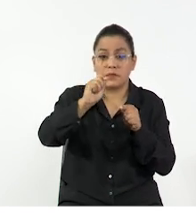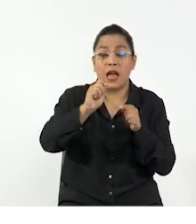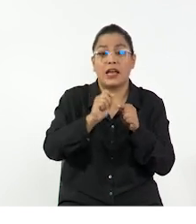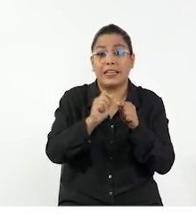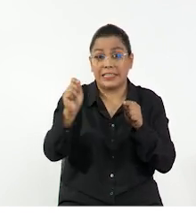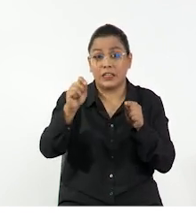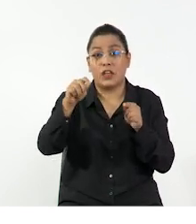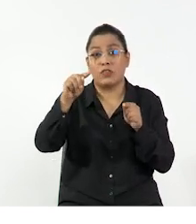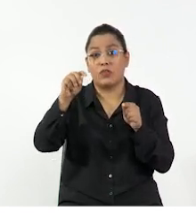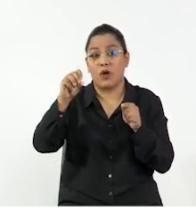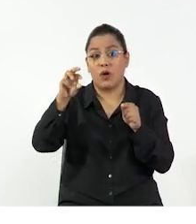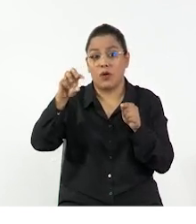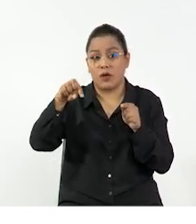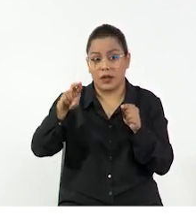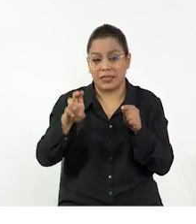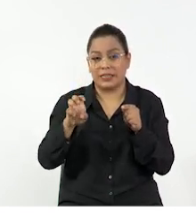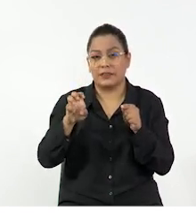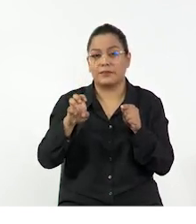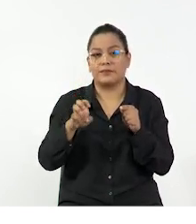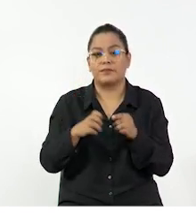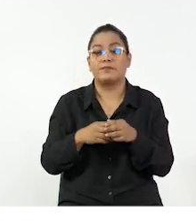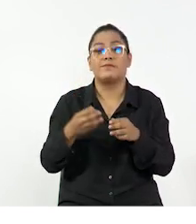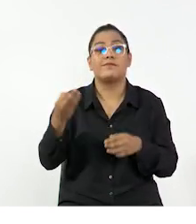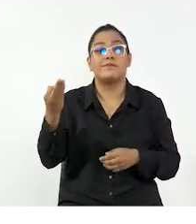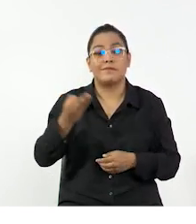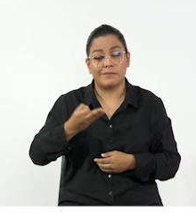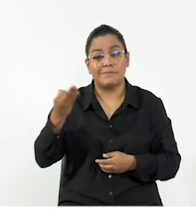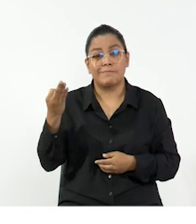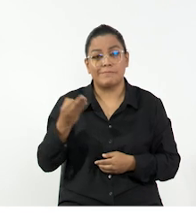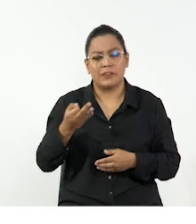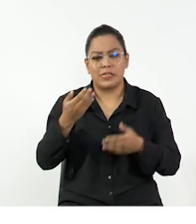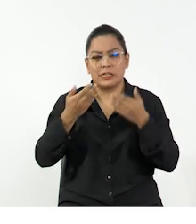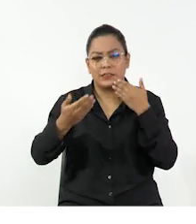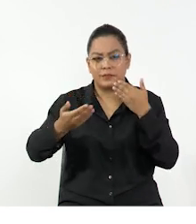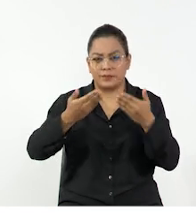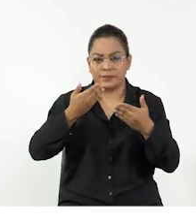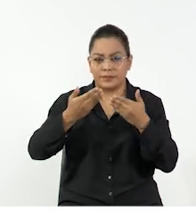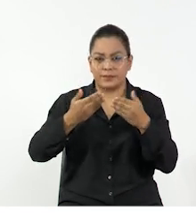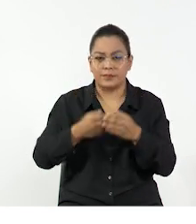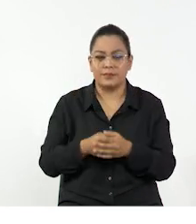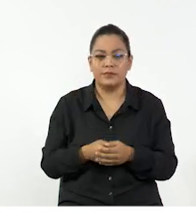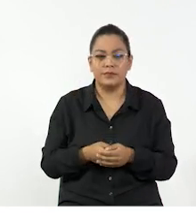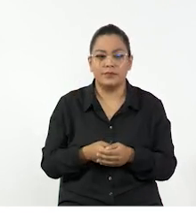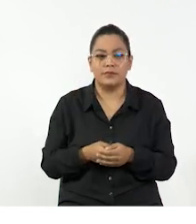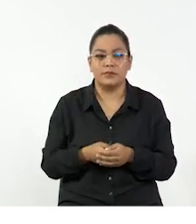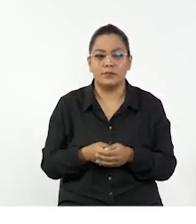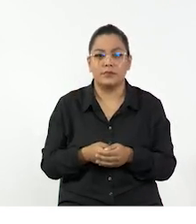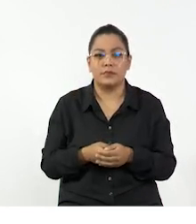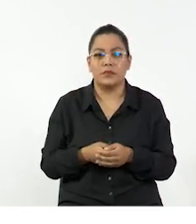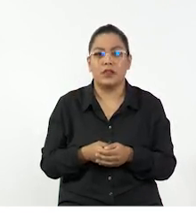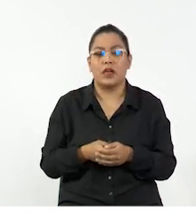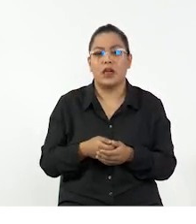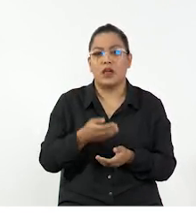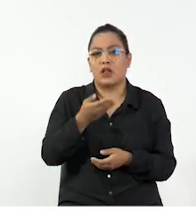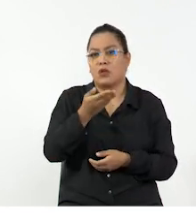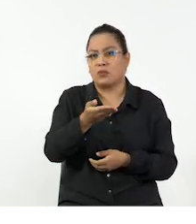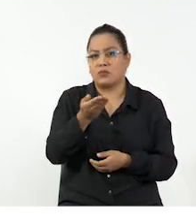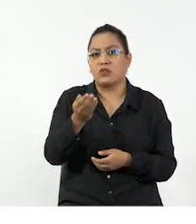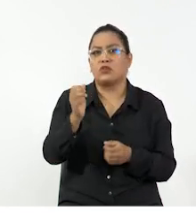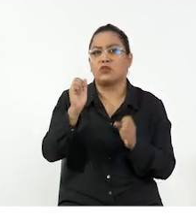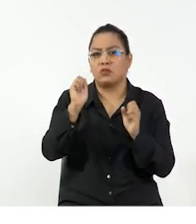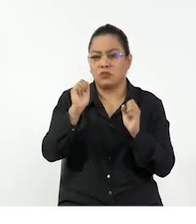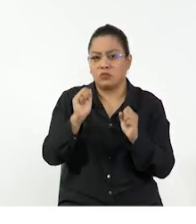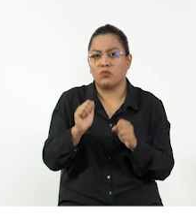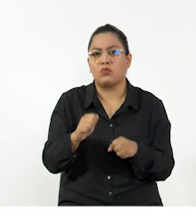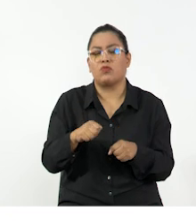dirección del torque, neto en particular. Es necesario mencionar que también el objeto puede